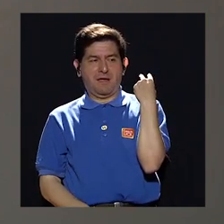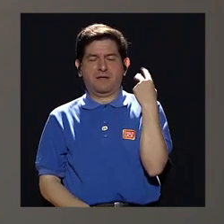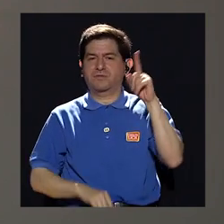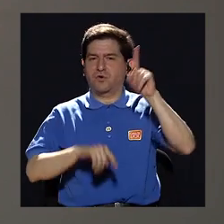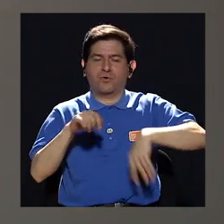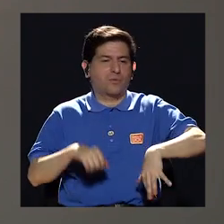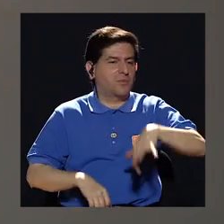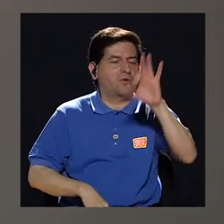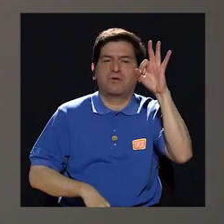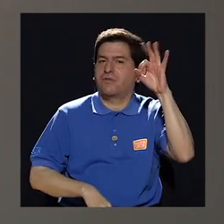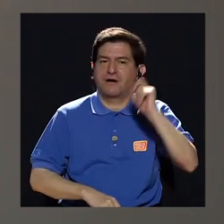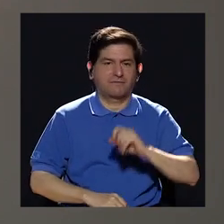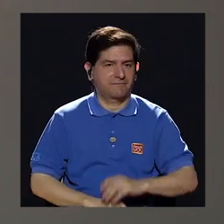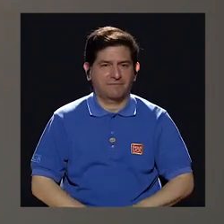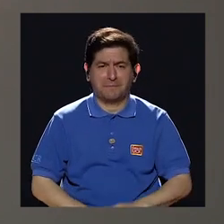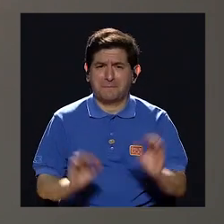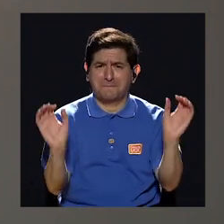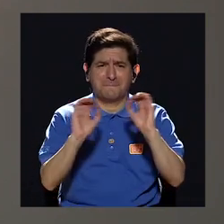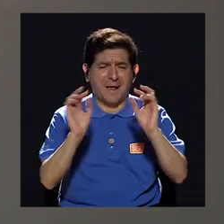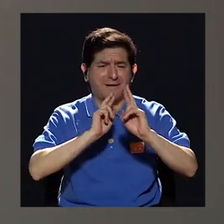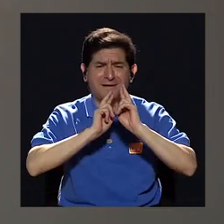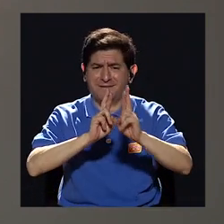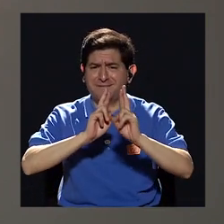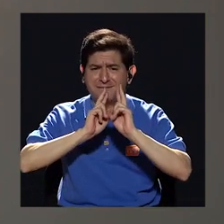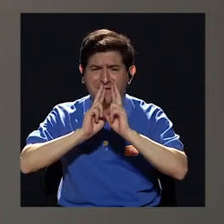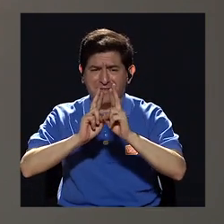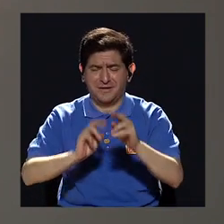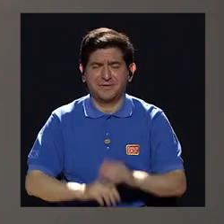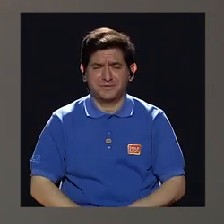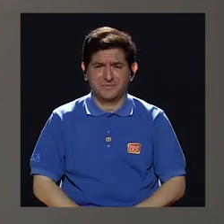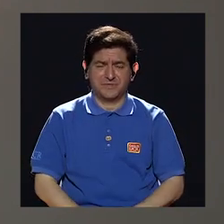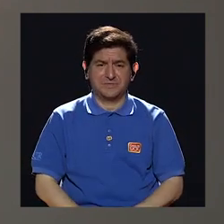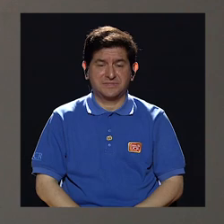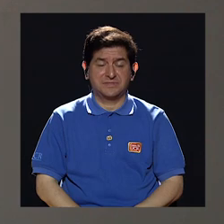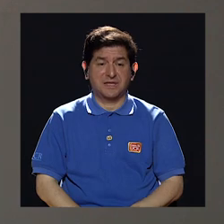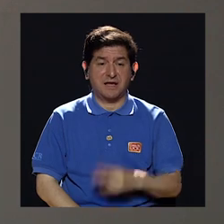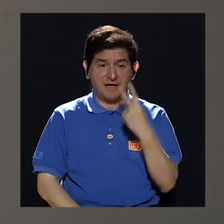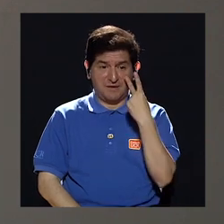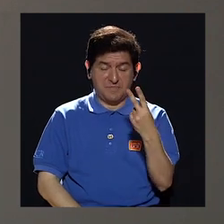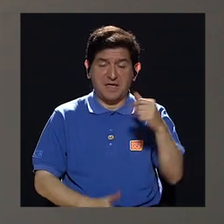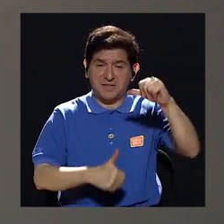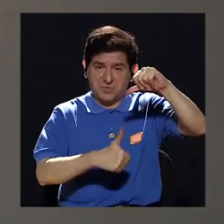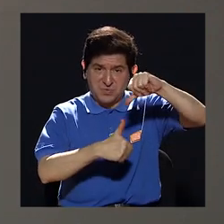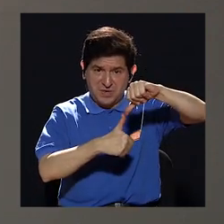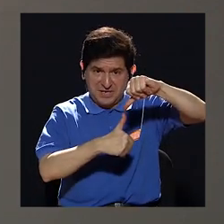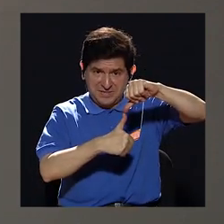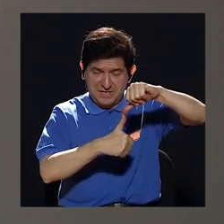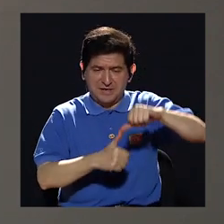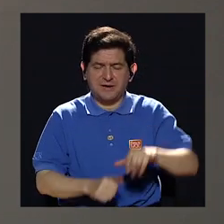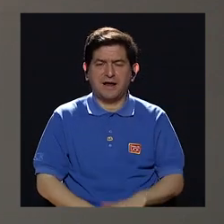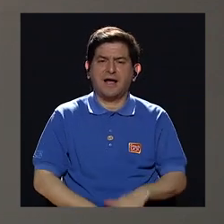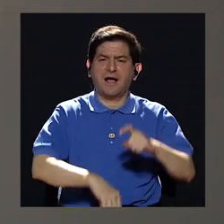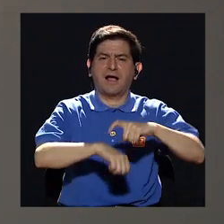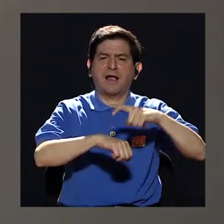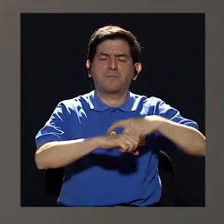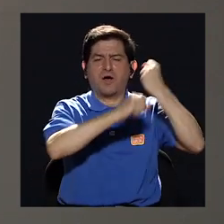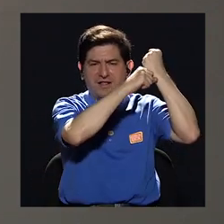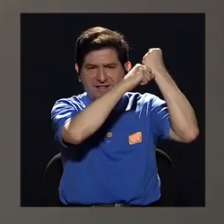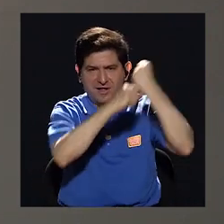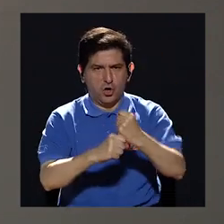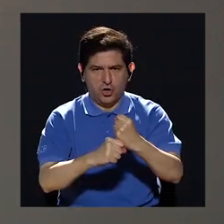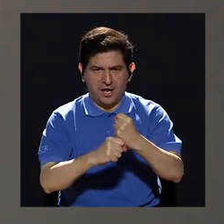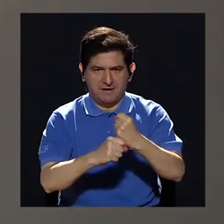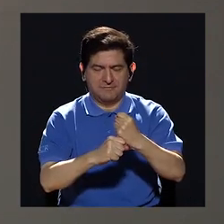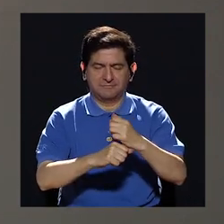podemos encontrar ninguna respuesta si no vemos a Centroamérica desde la época colonial.